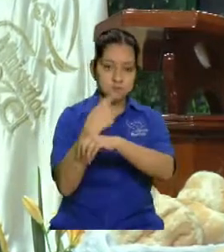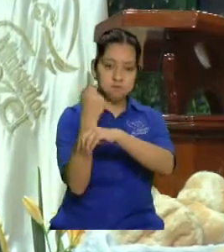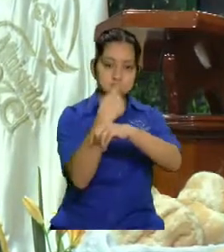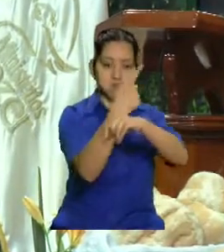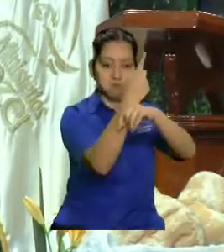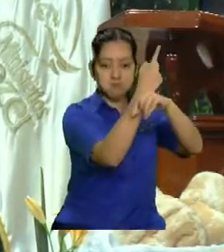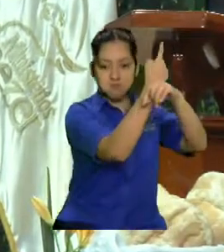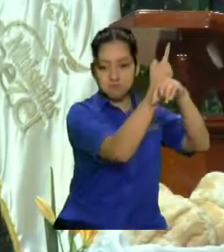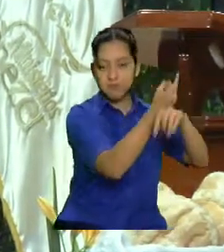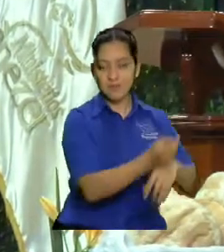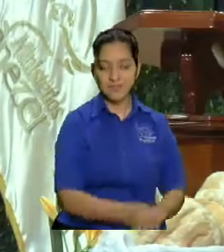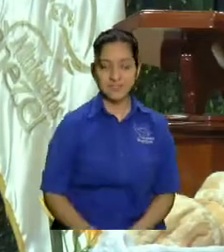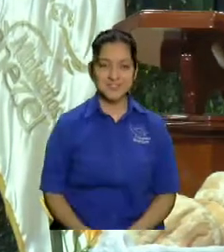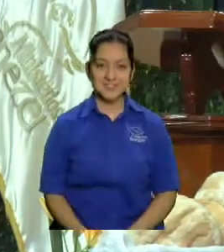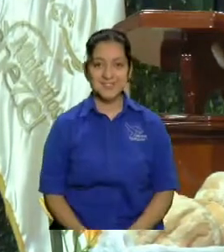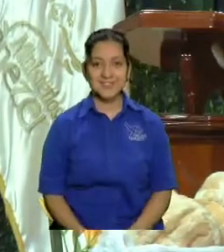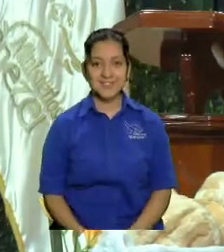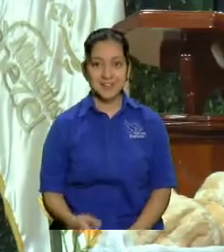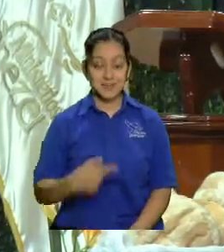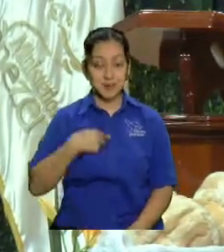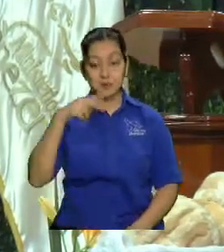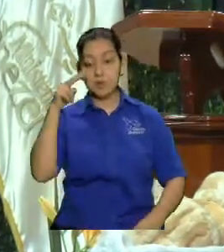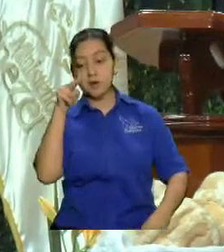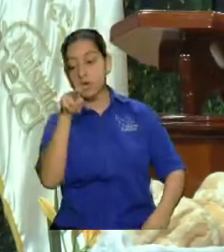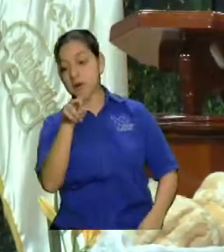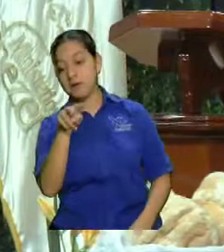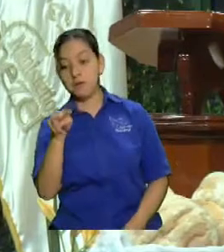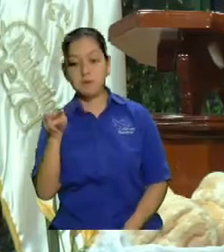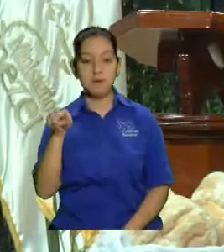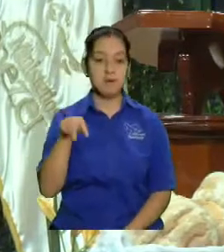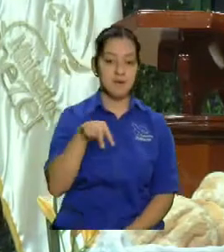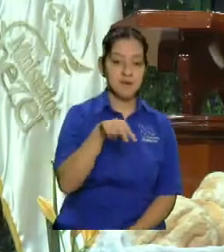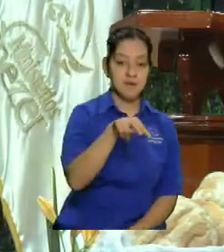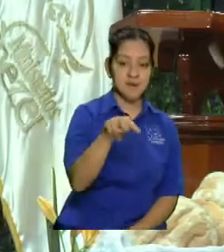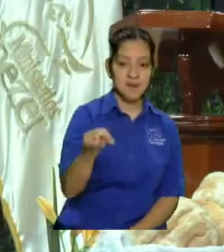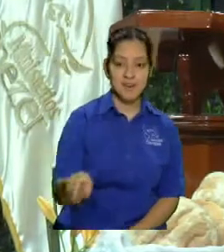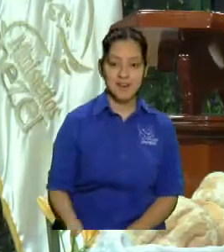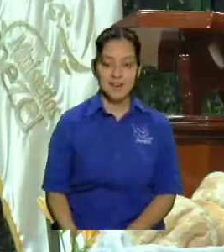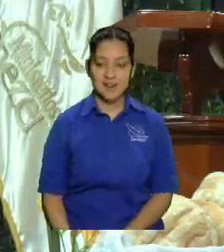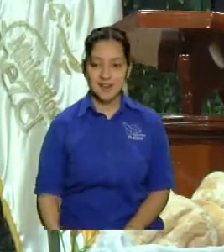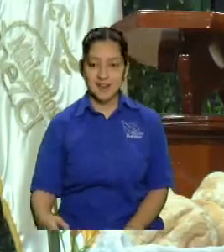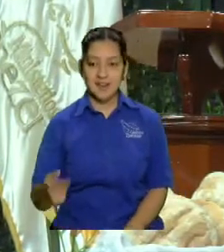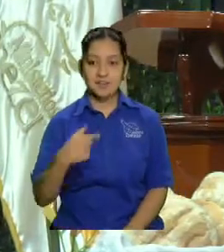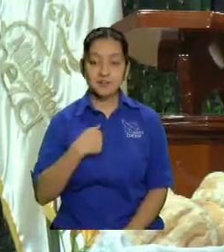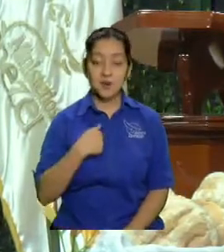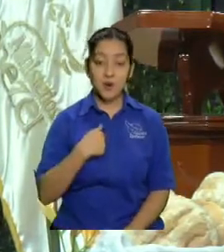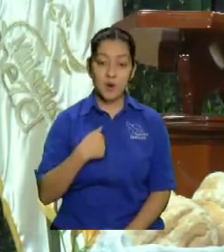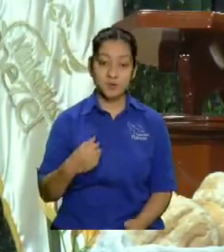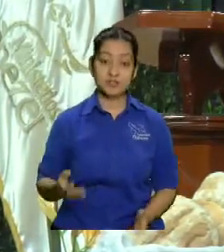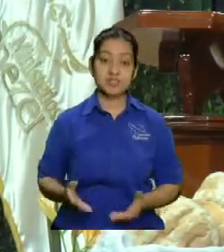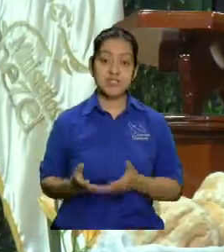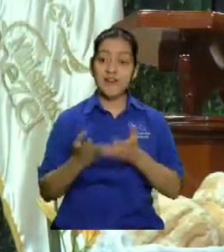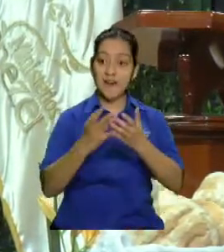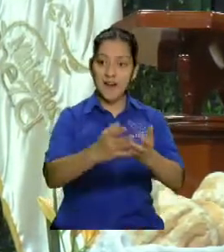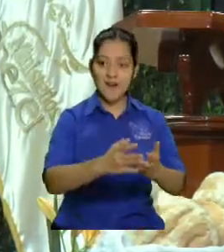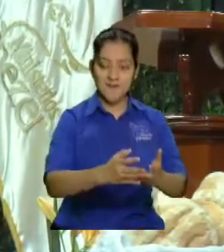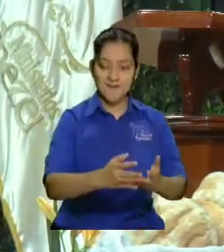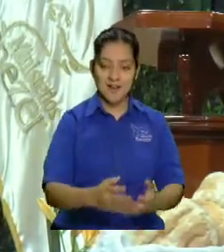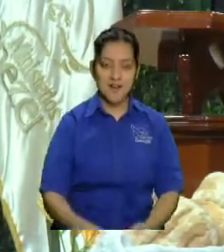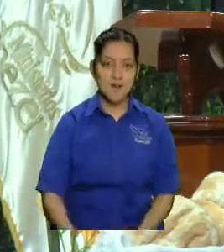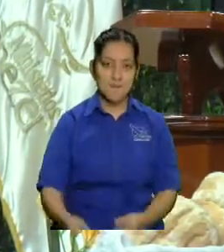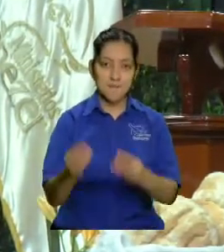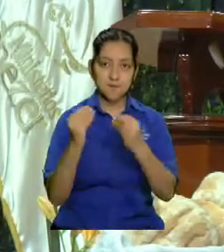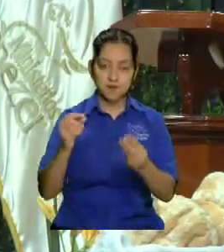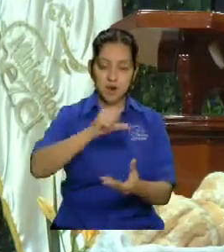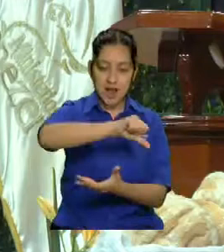yo alquilé una avioneta y llevaba unos litros de aceite de oliva virgen